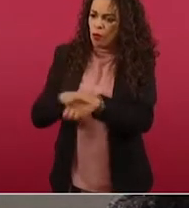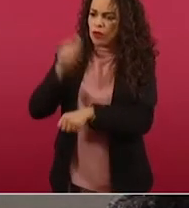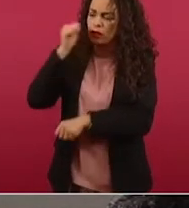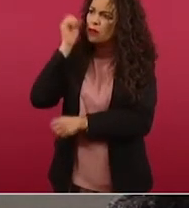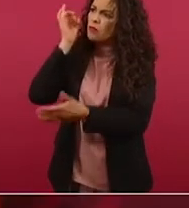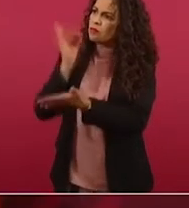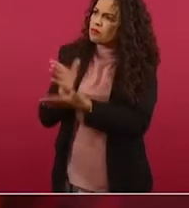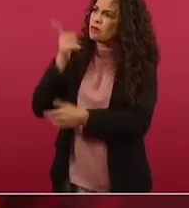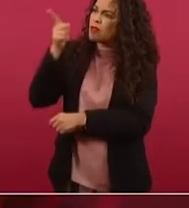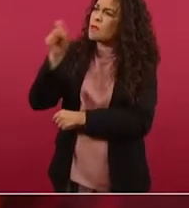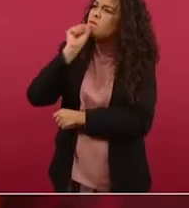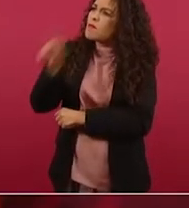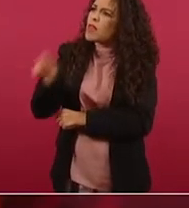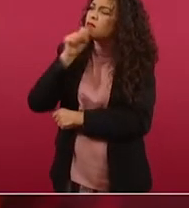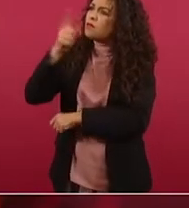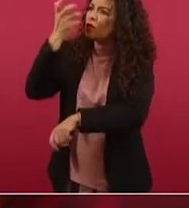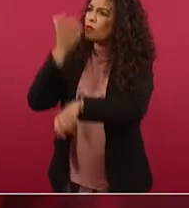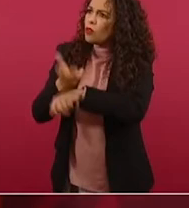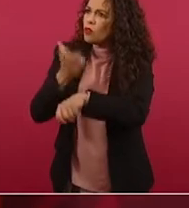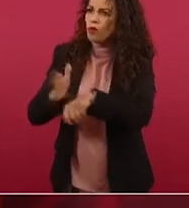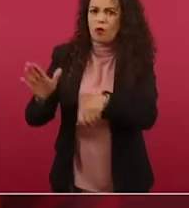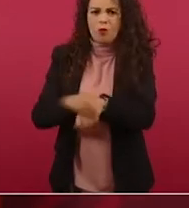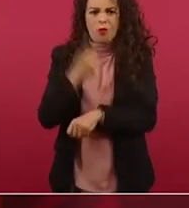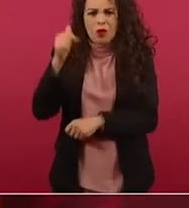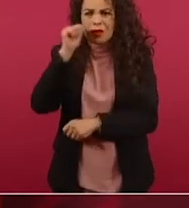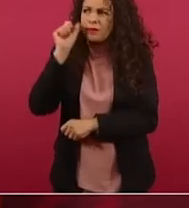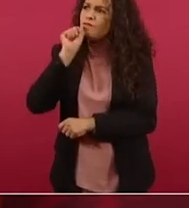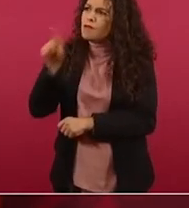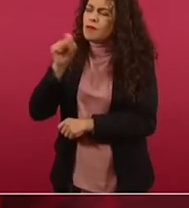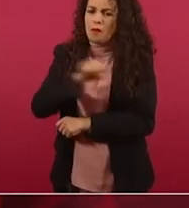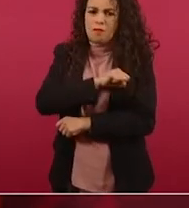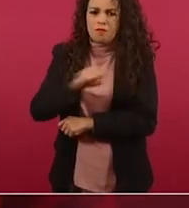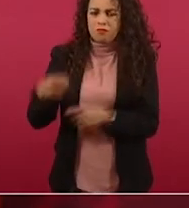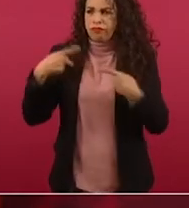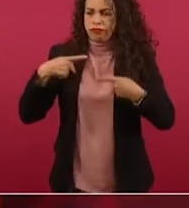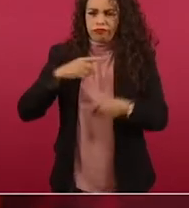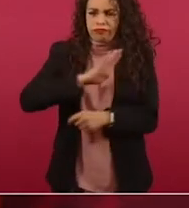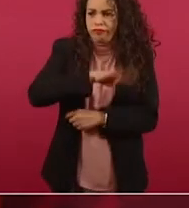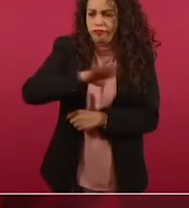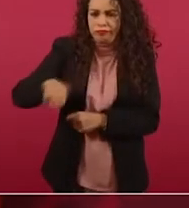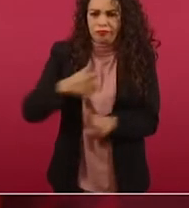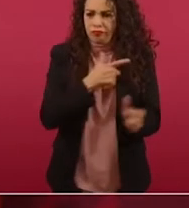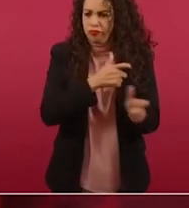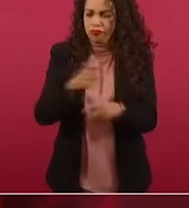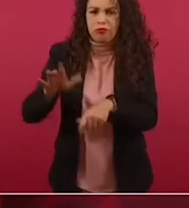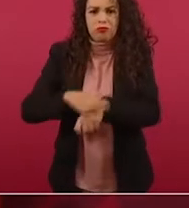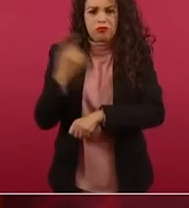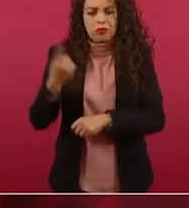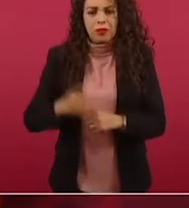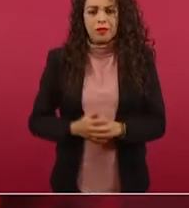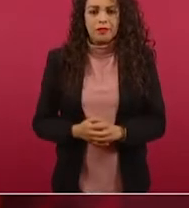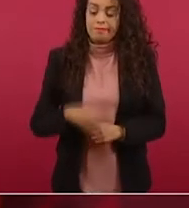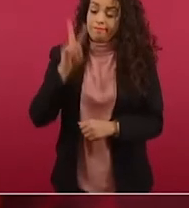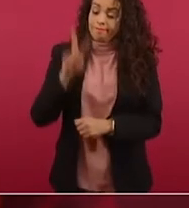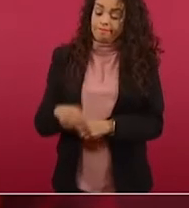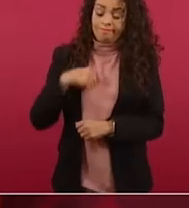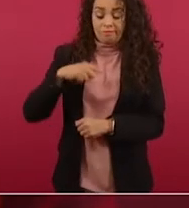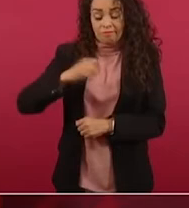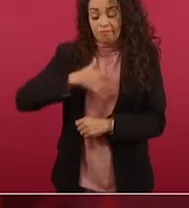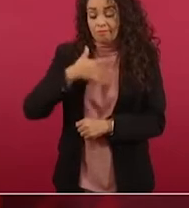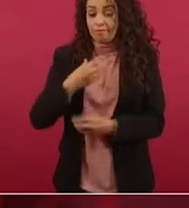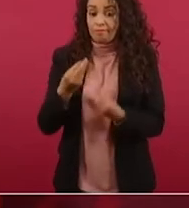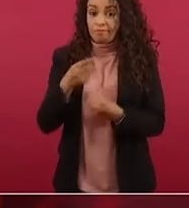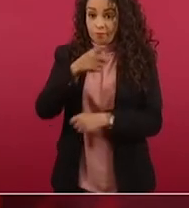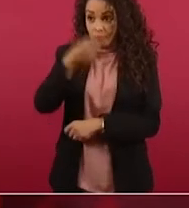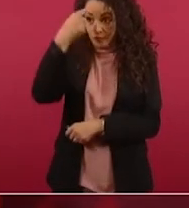¿Por qué esa excepción estadounidense tan horrible? ¿Sabes qué? Lo siento si crees que la excepcionalidad estadounidense es horrible.